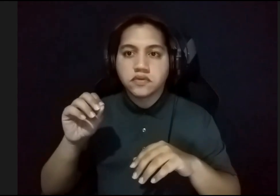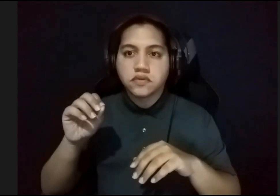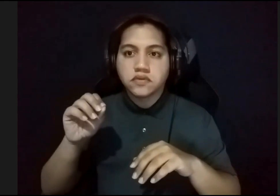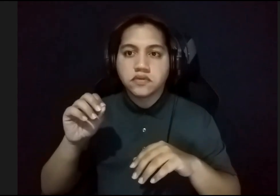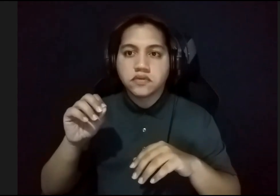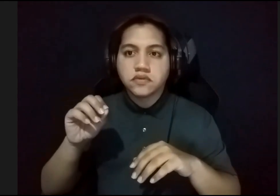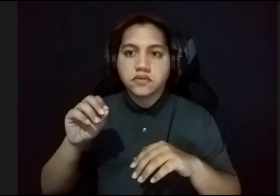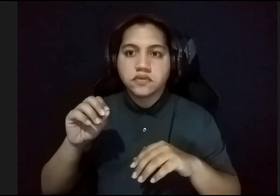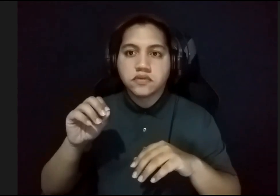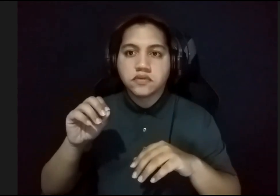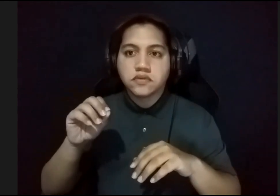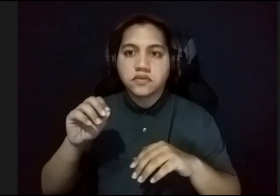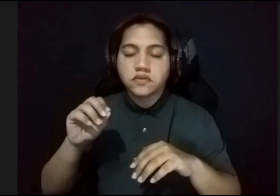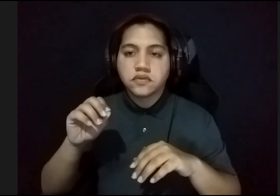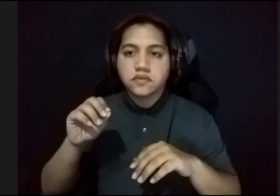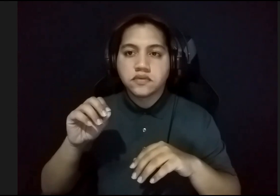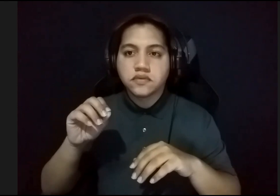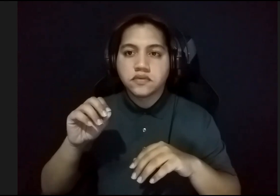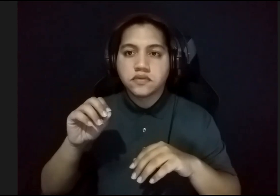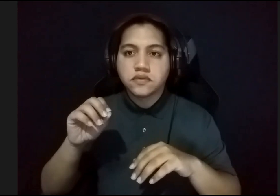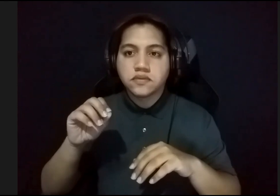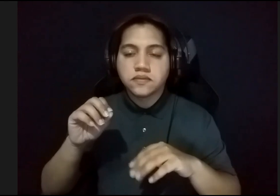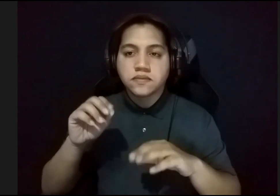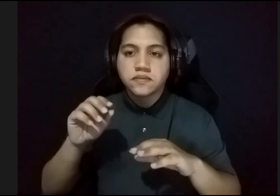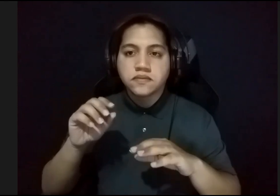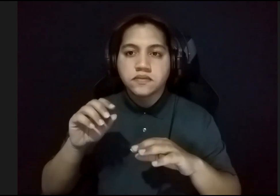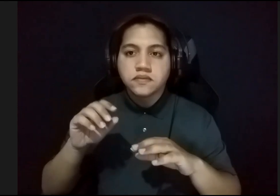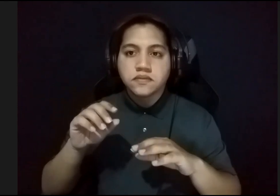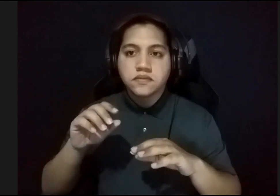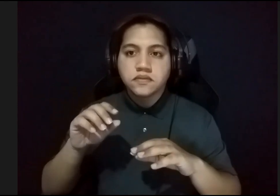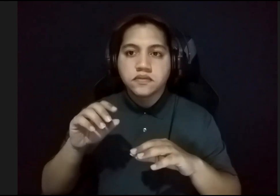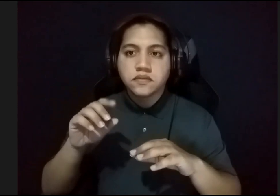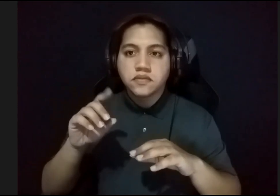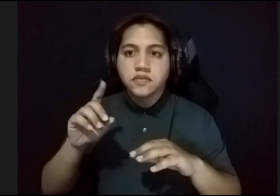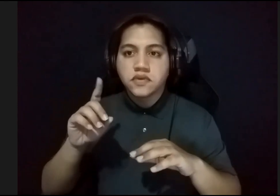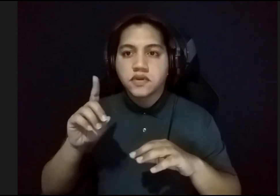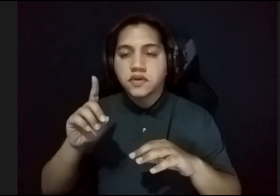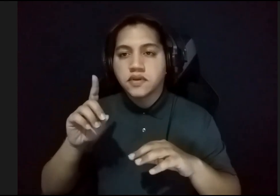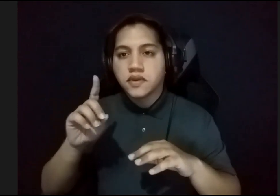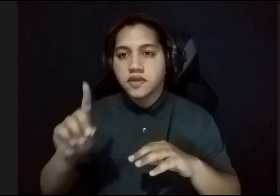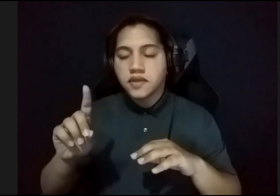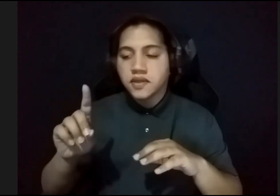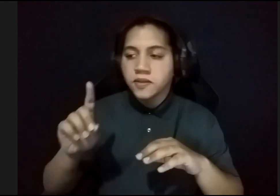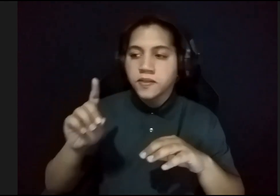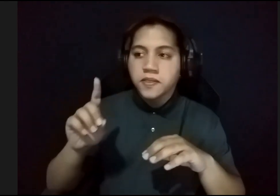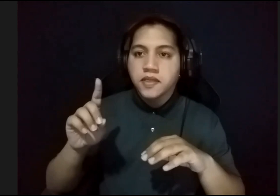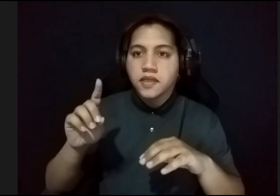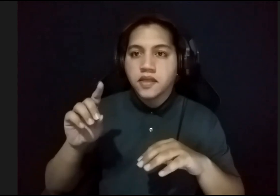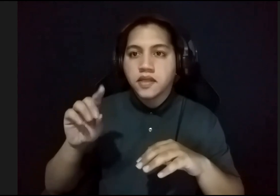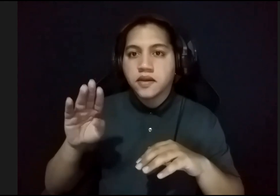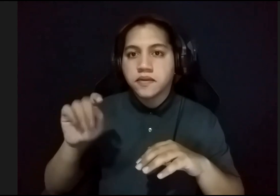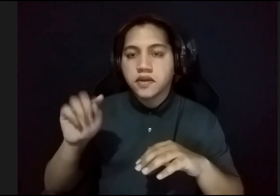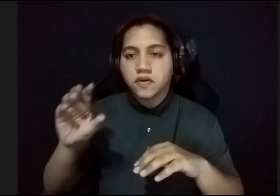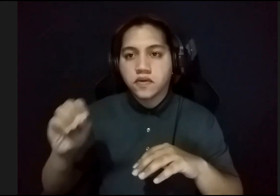Los carteles que trabajó para la DIBESCOT, el trabajo para la DIBESCOT, y también para el Instituto de